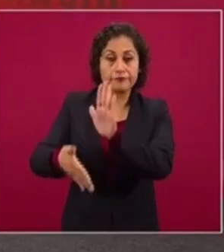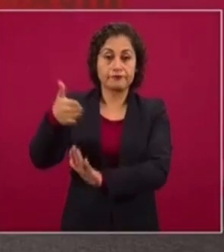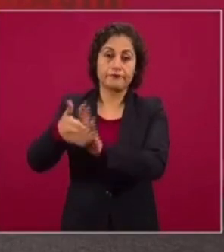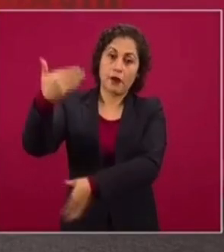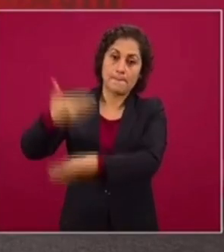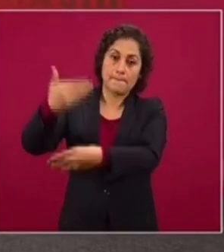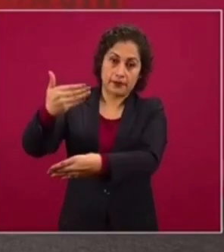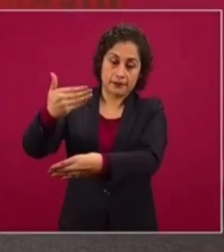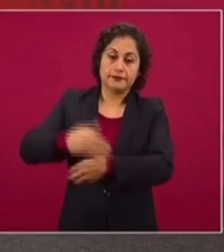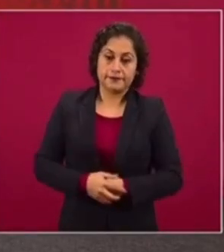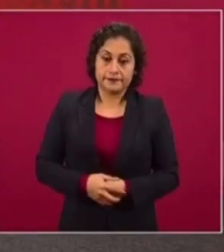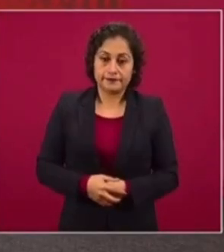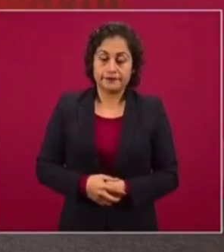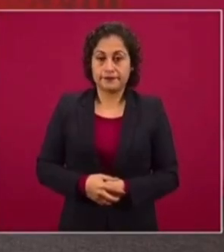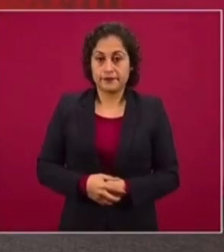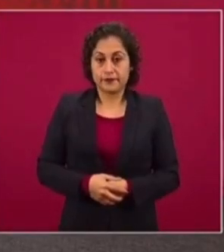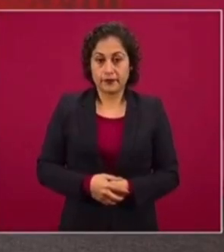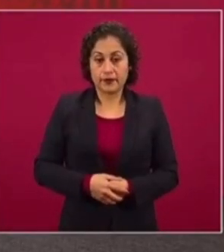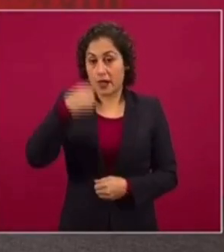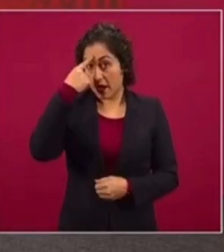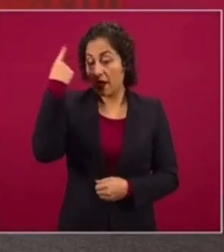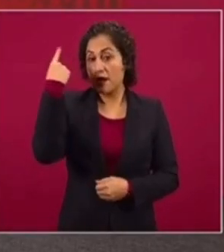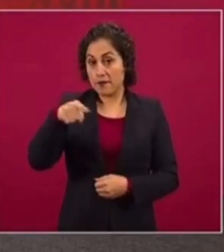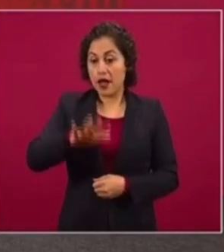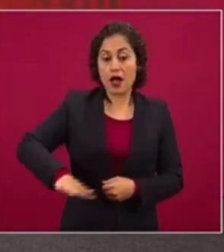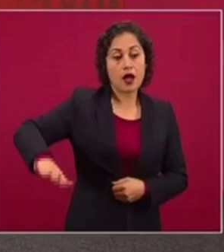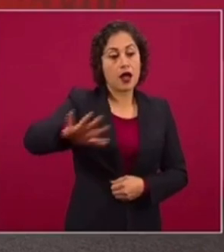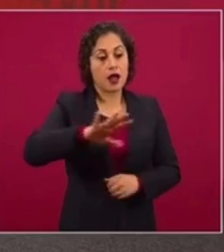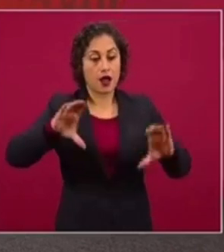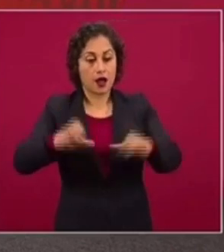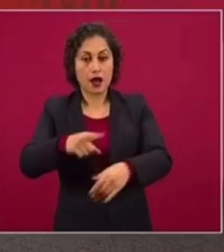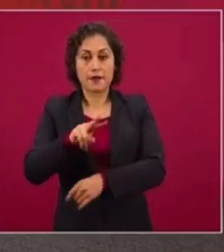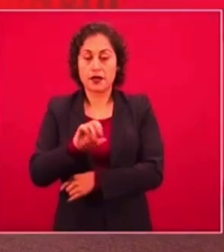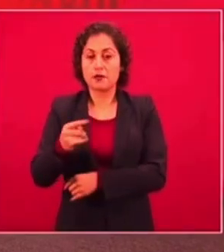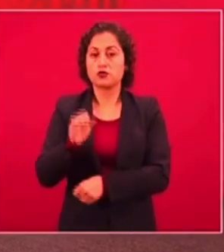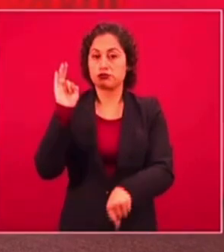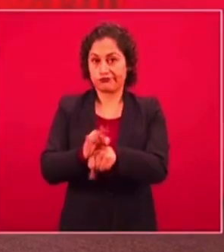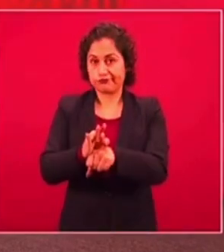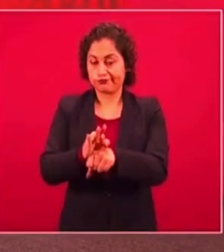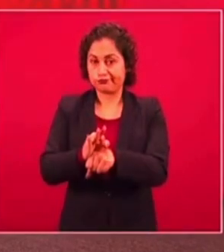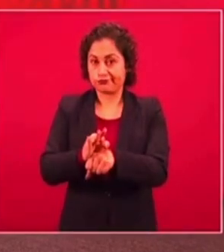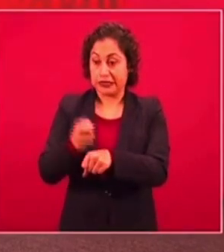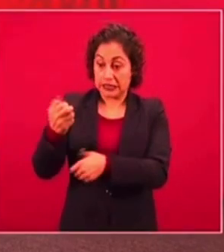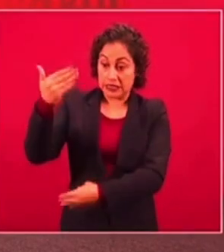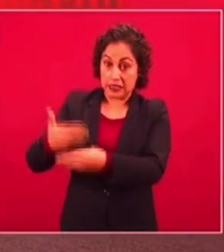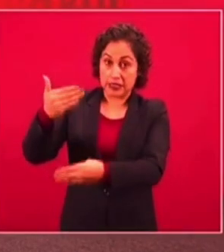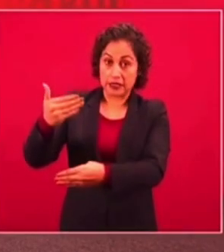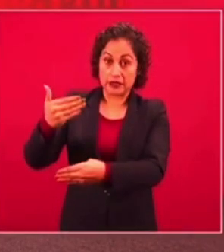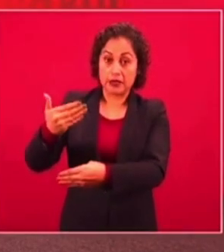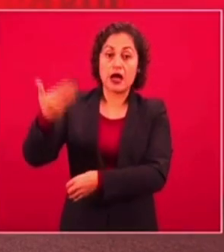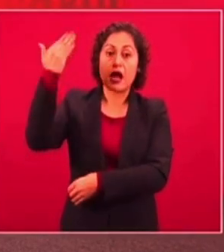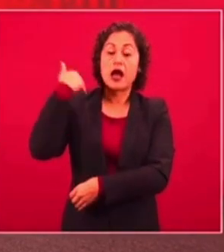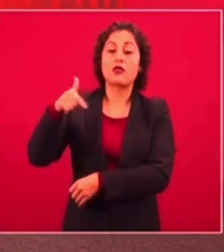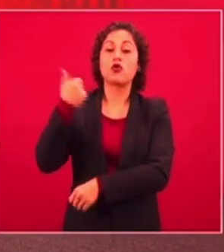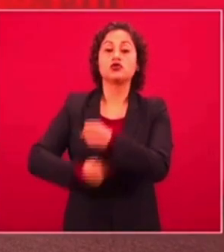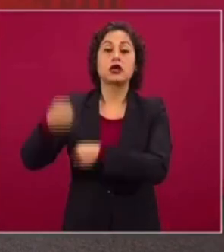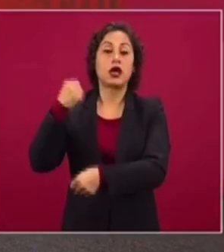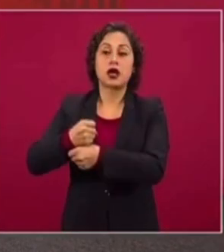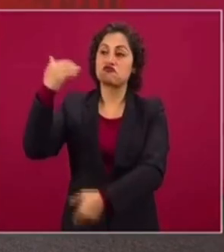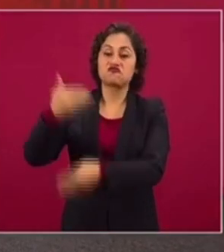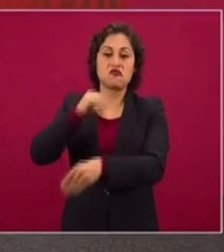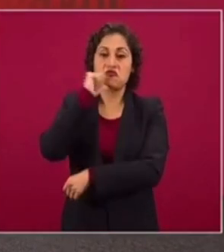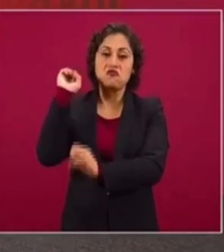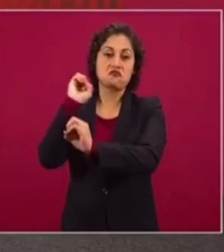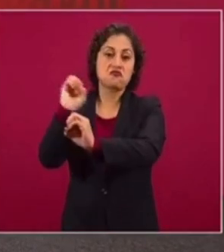para proteger a Villahermosa. Entonces, esa compuerta, que no se cerraba en 12 años, se cerró